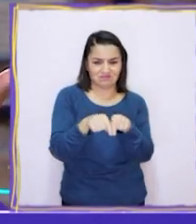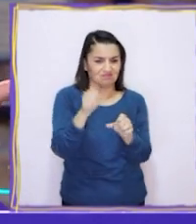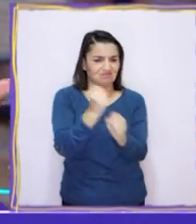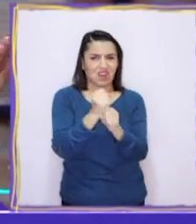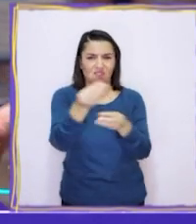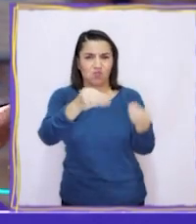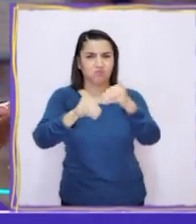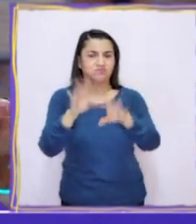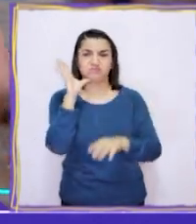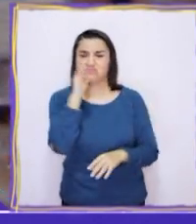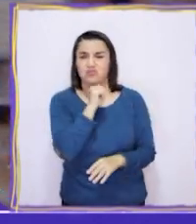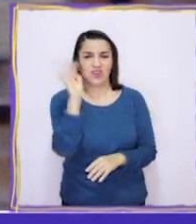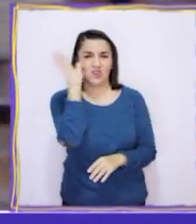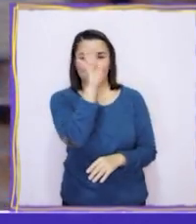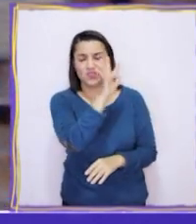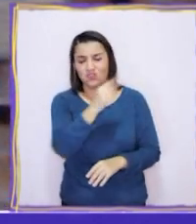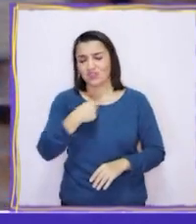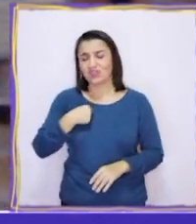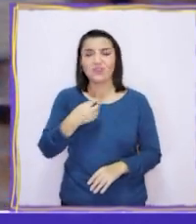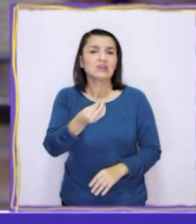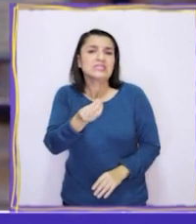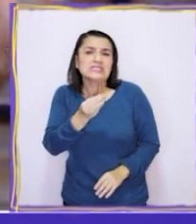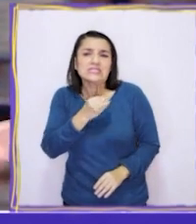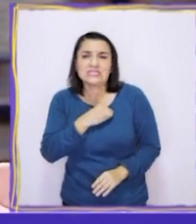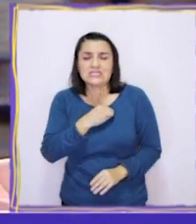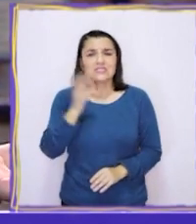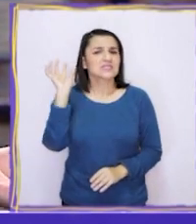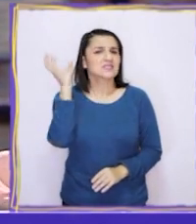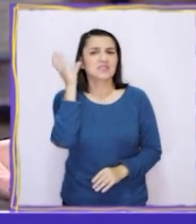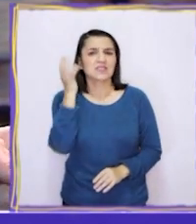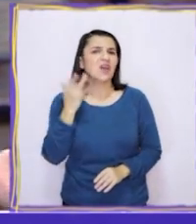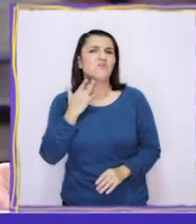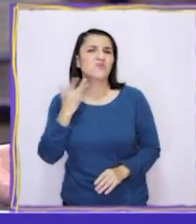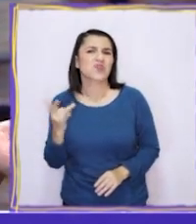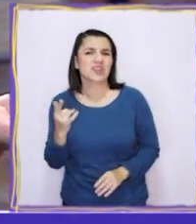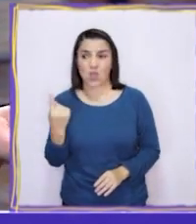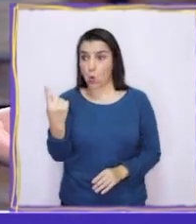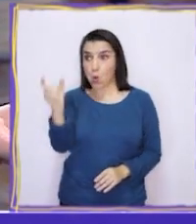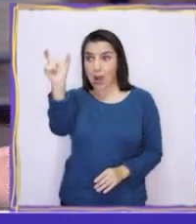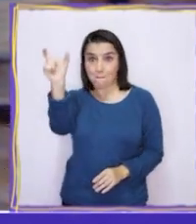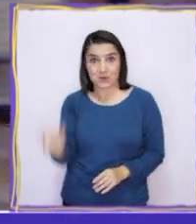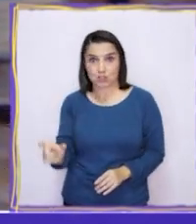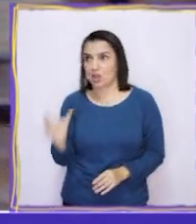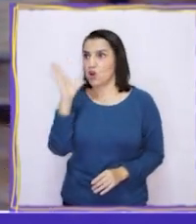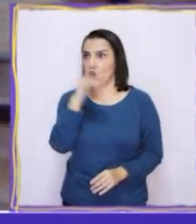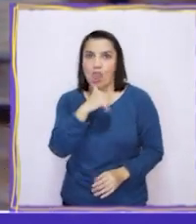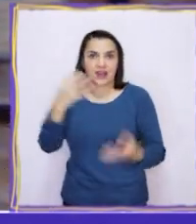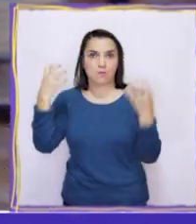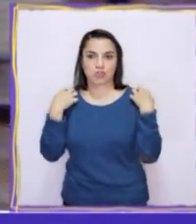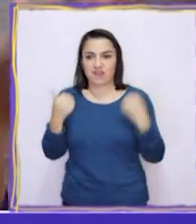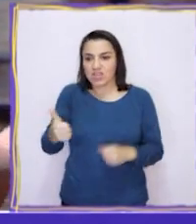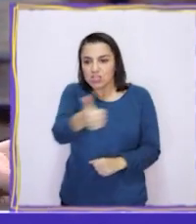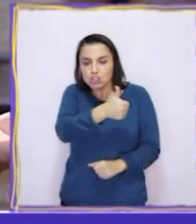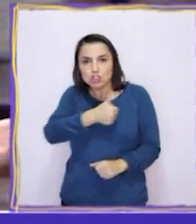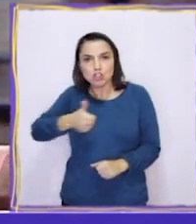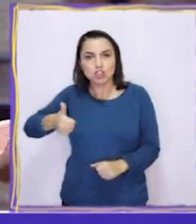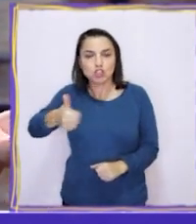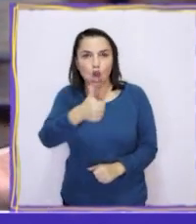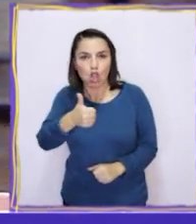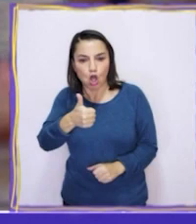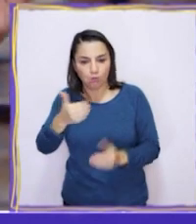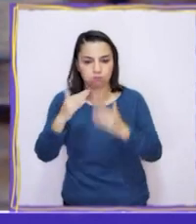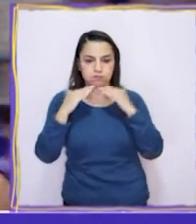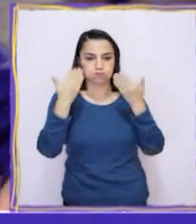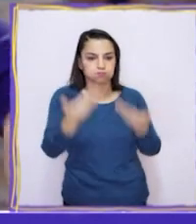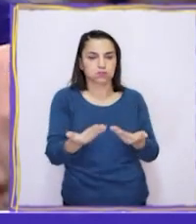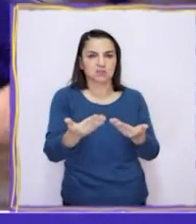color. Yo estaba muy triste. No entendía por qué por la irresponsabilidad de uno, todos teníamos